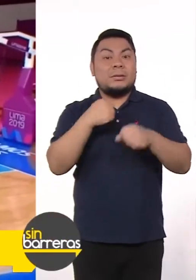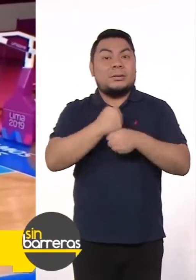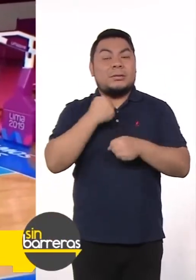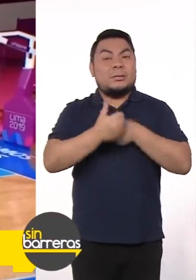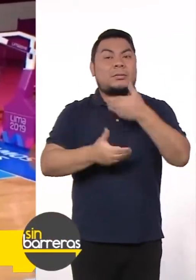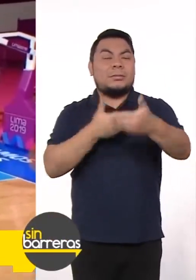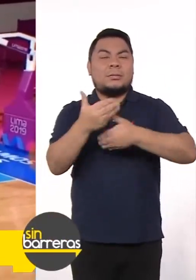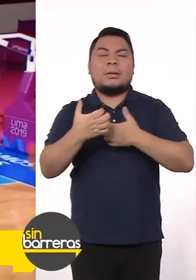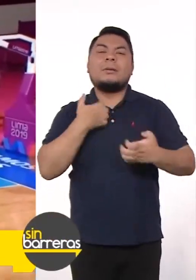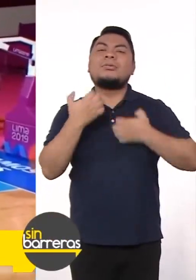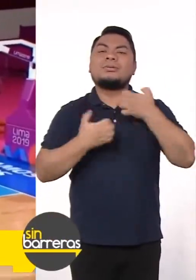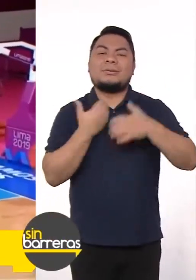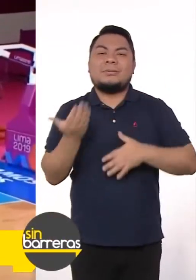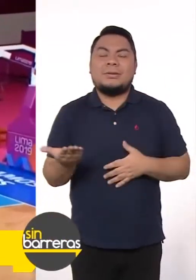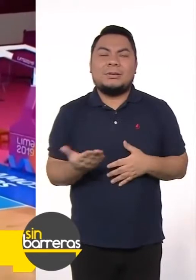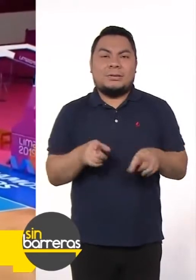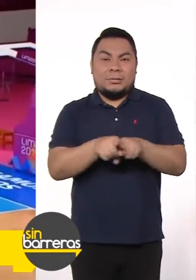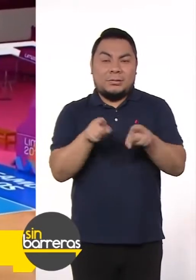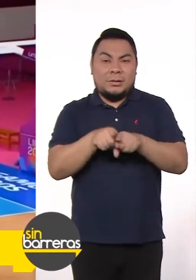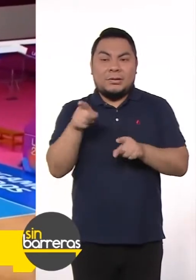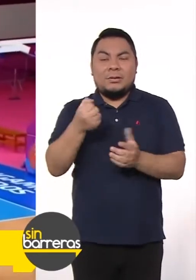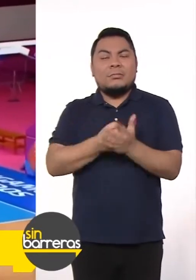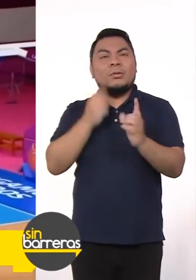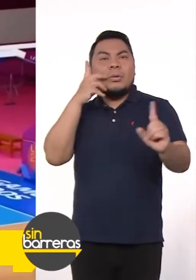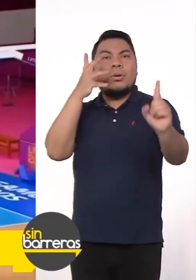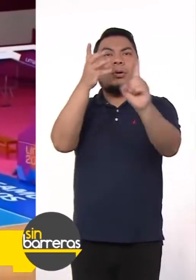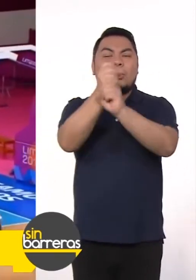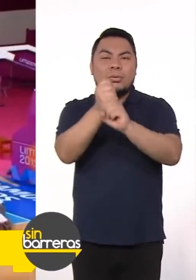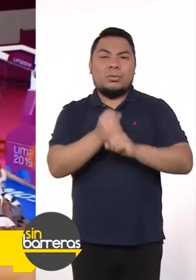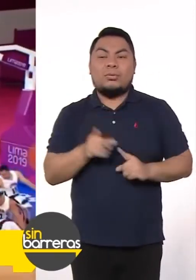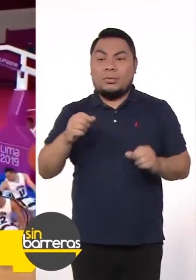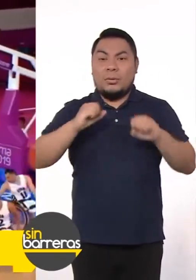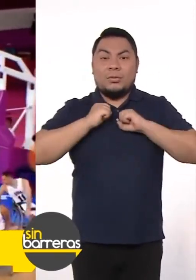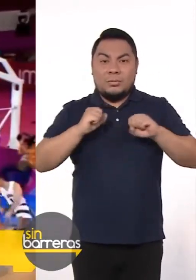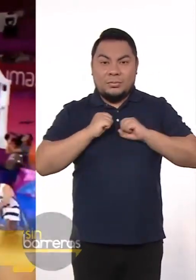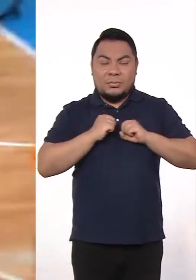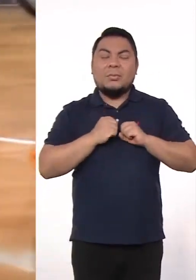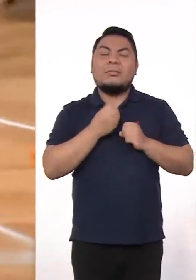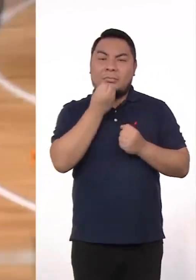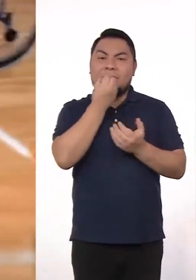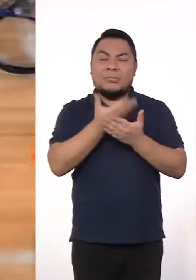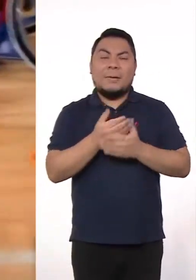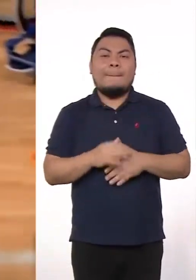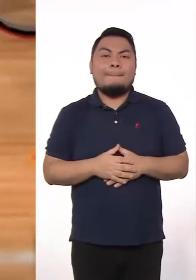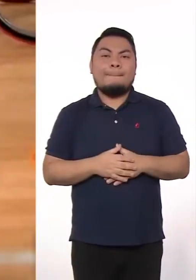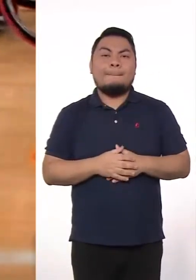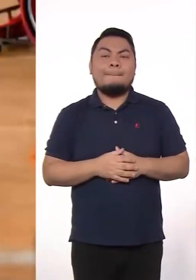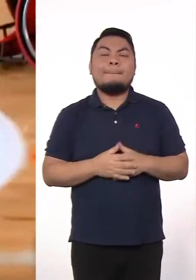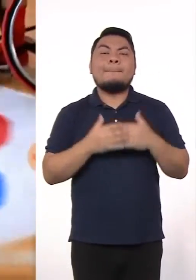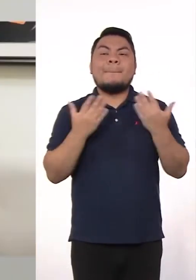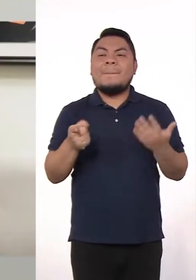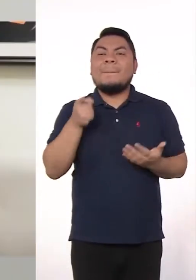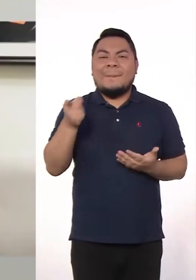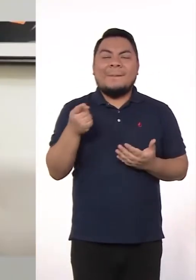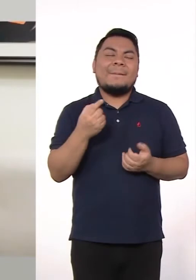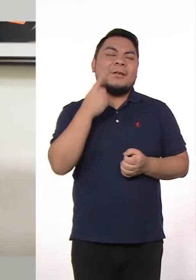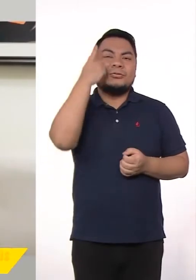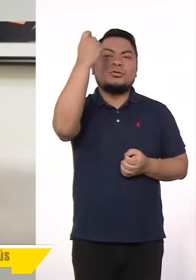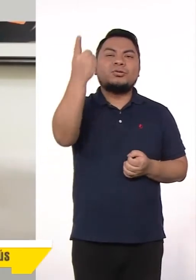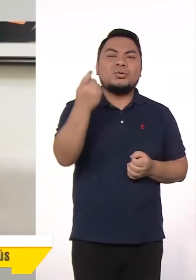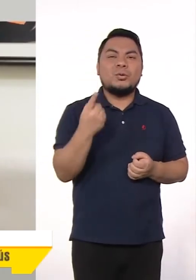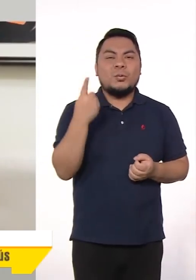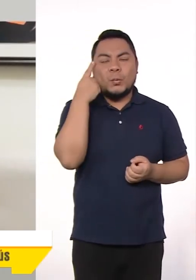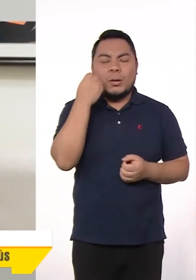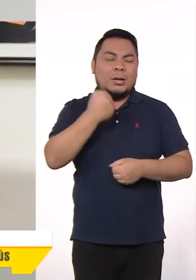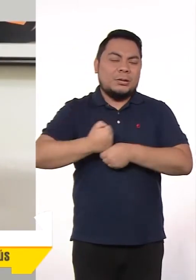desarrollando profesionalmente y que tus logros en el deporte también sigan. Jesús, el cumplir tus metas te